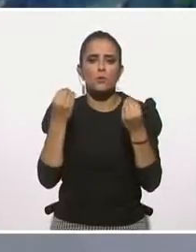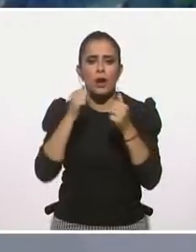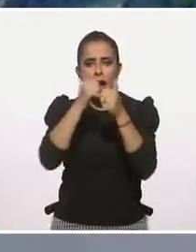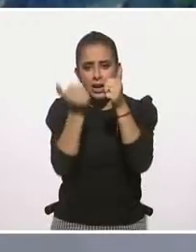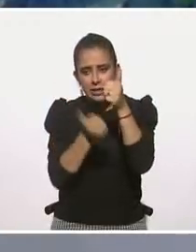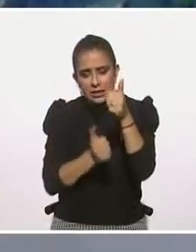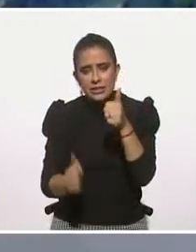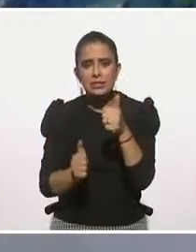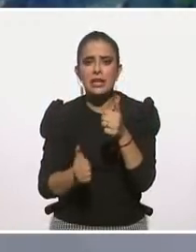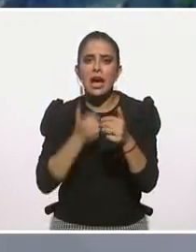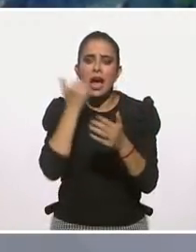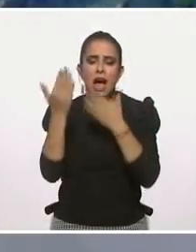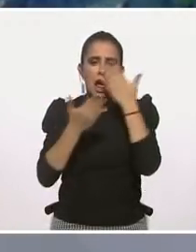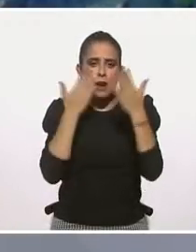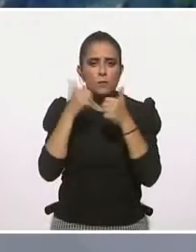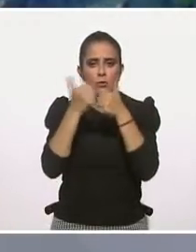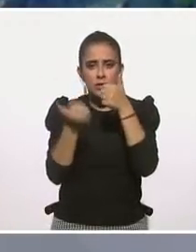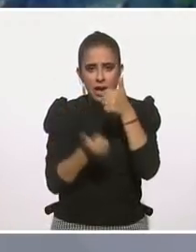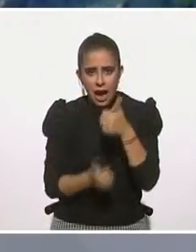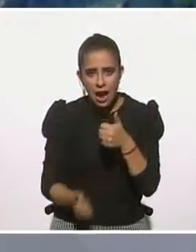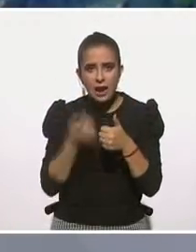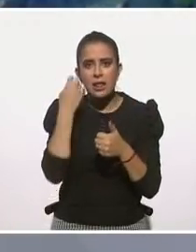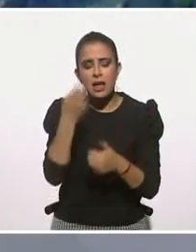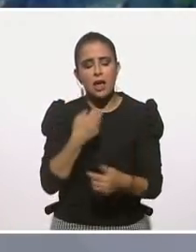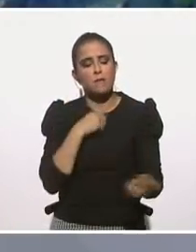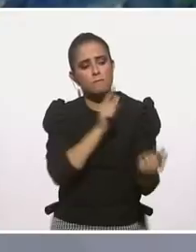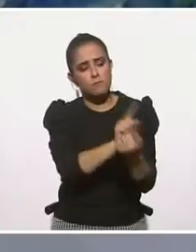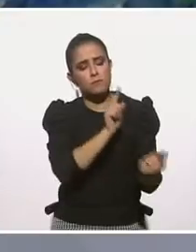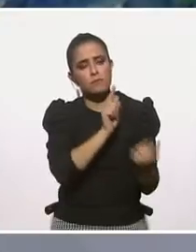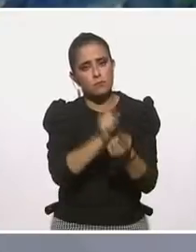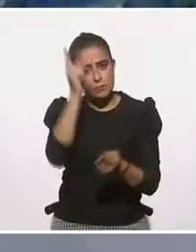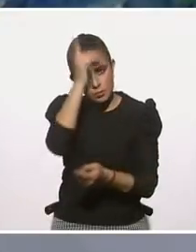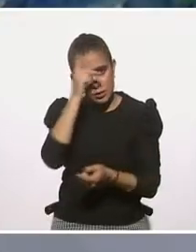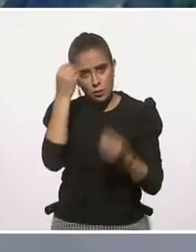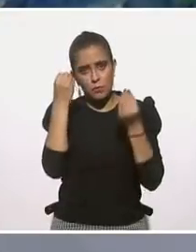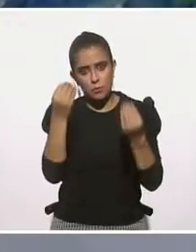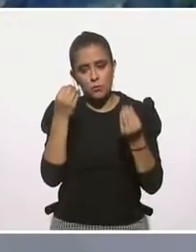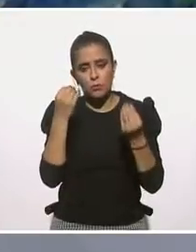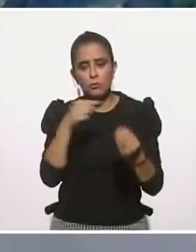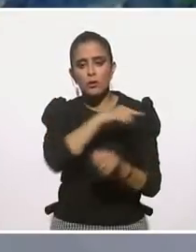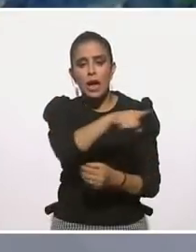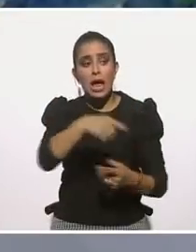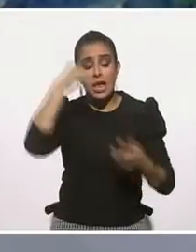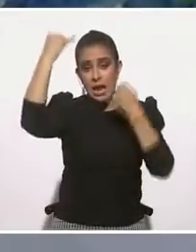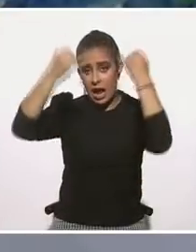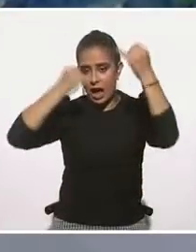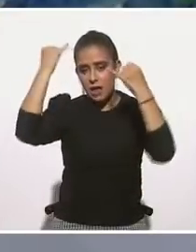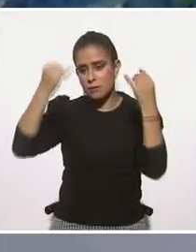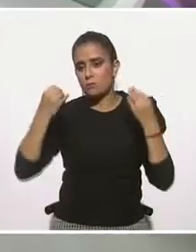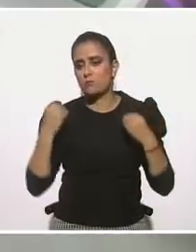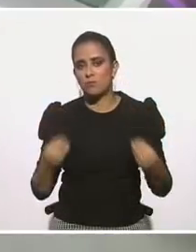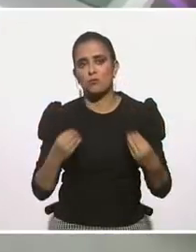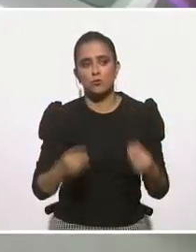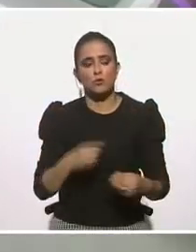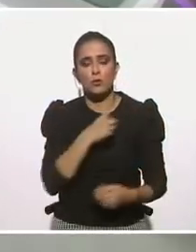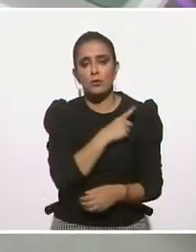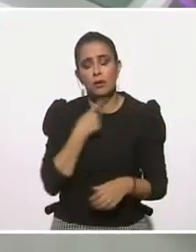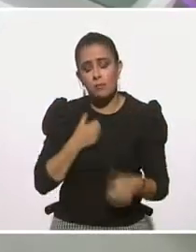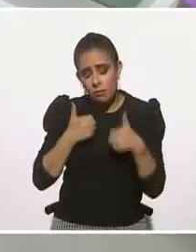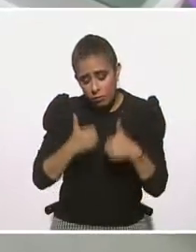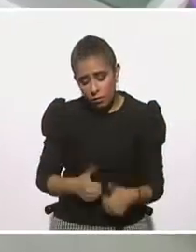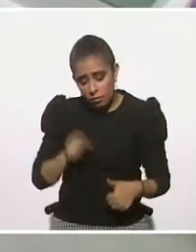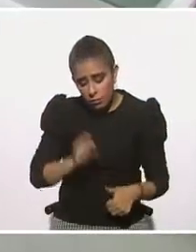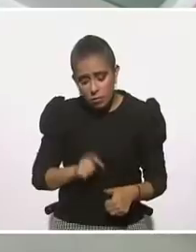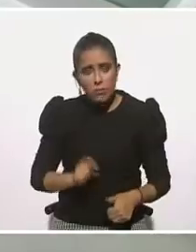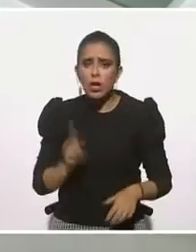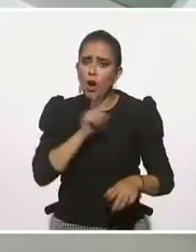con estudiantes de arte, entonces, bueno, mi vida ha estado en contacto con estos procesos creativos. O sea, muévete del lugar, mueve el